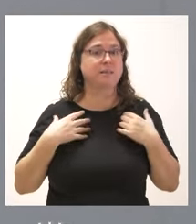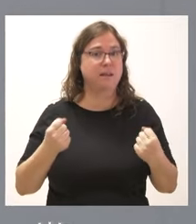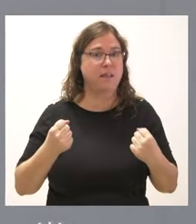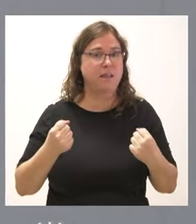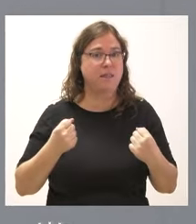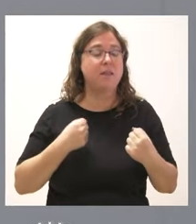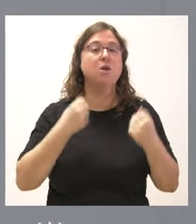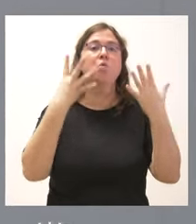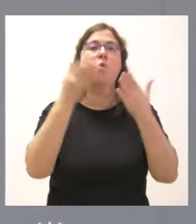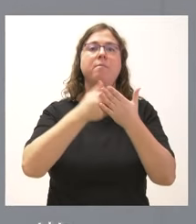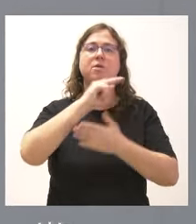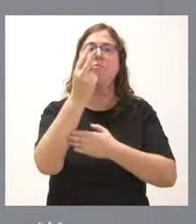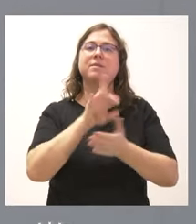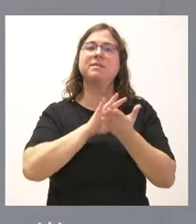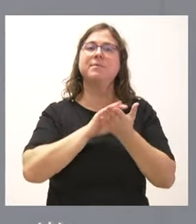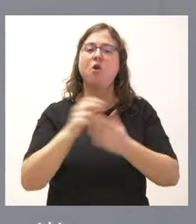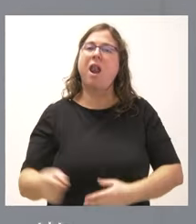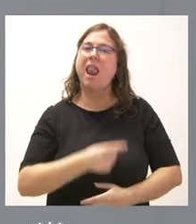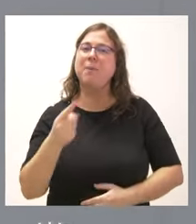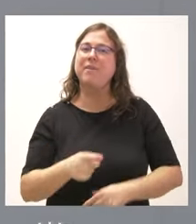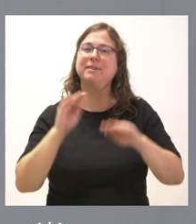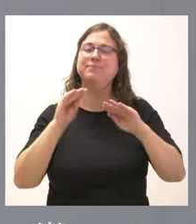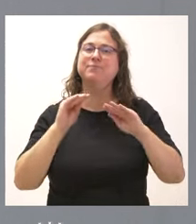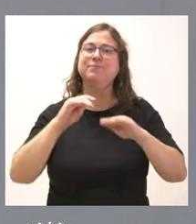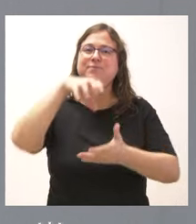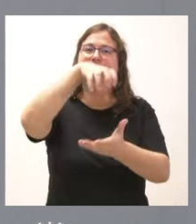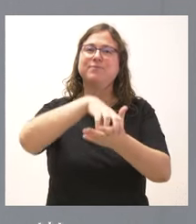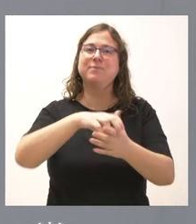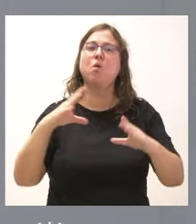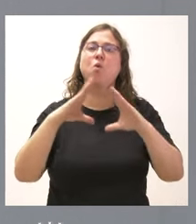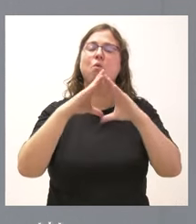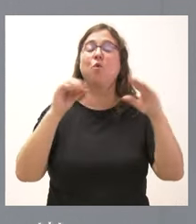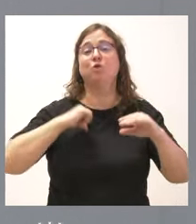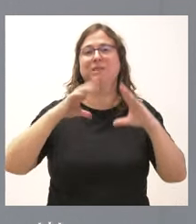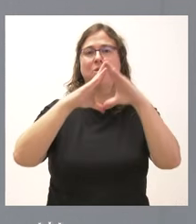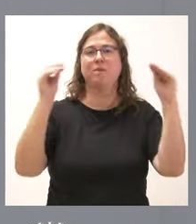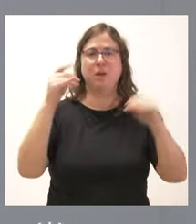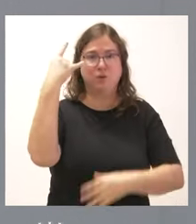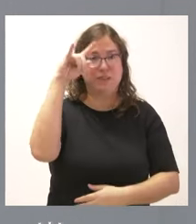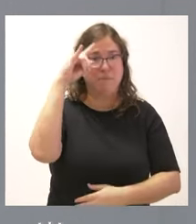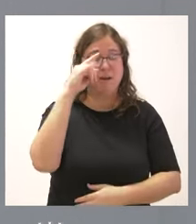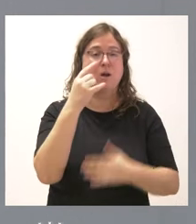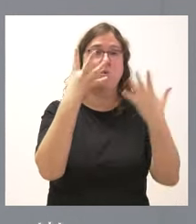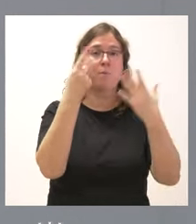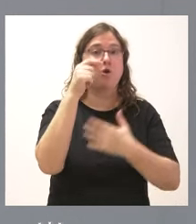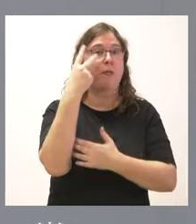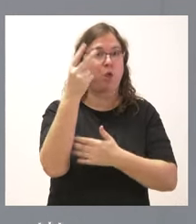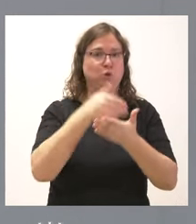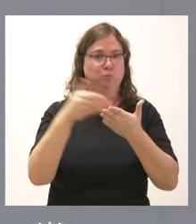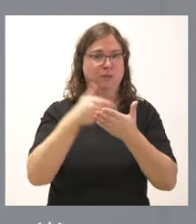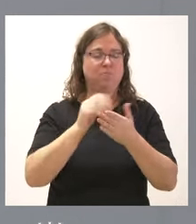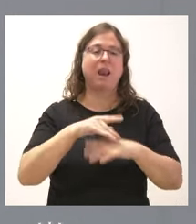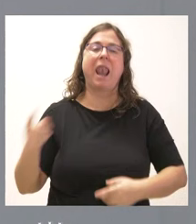9 millones de euros para el servicio de lavandería del Complejo Asistencial Universitario de Salamanca, en concreto 9,2 millones para